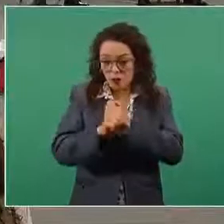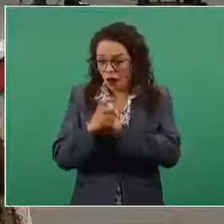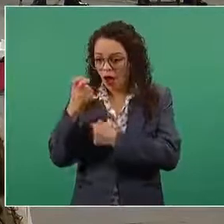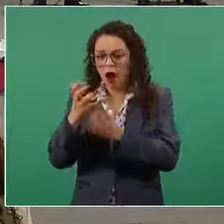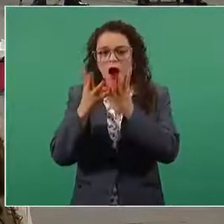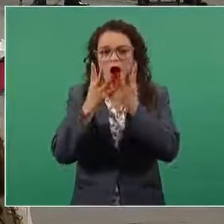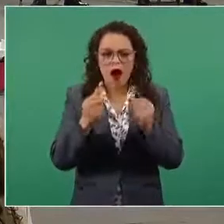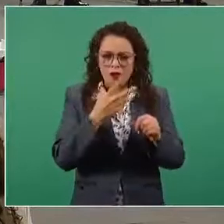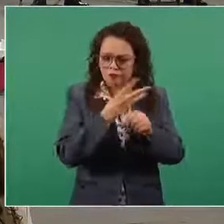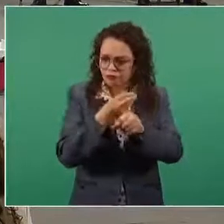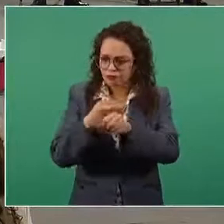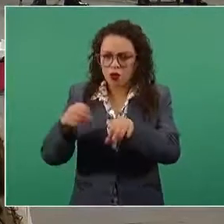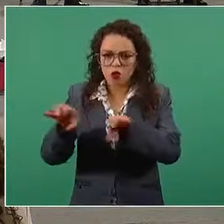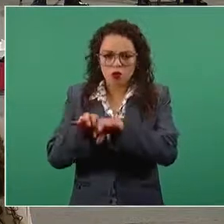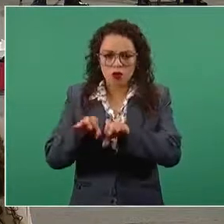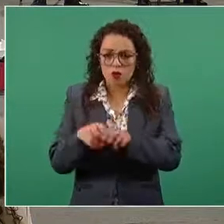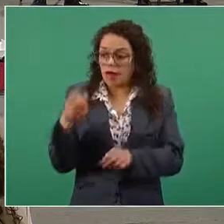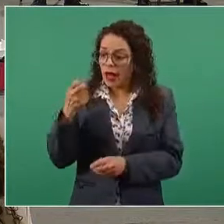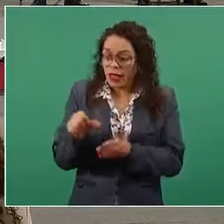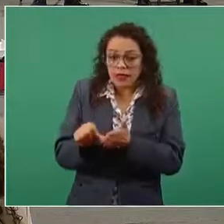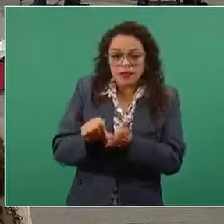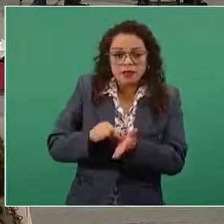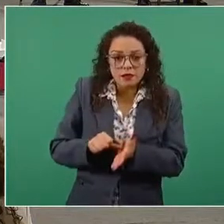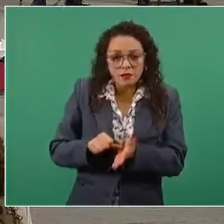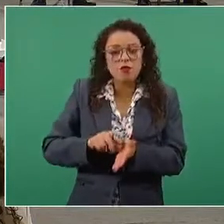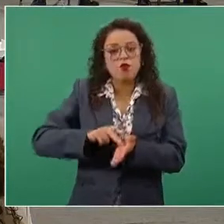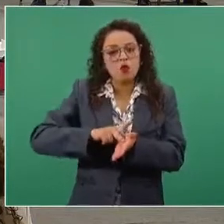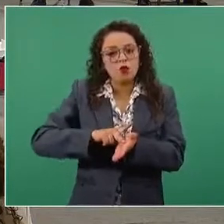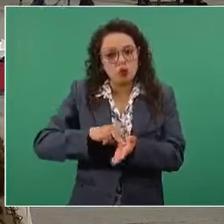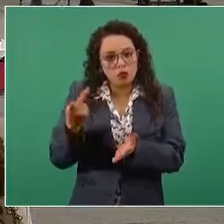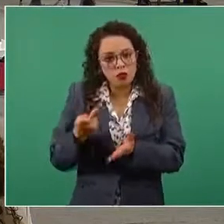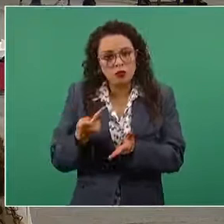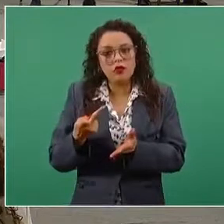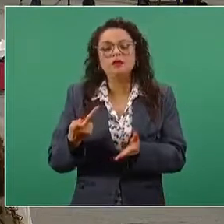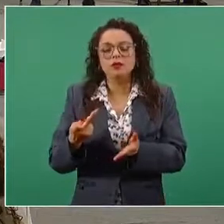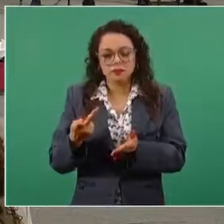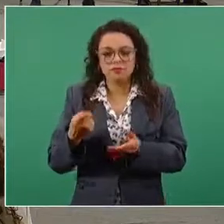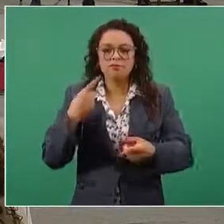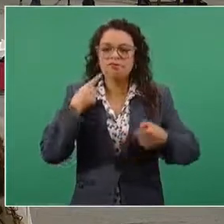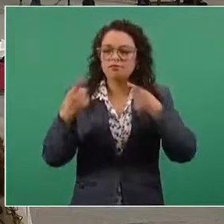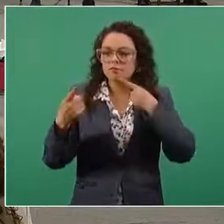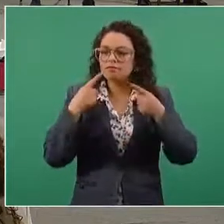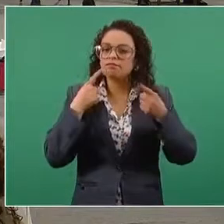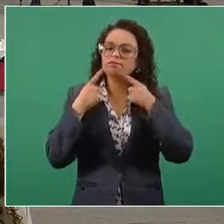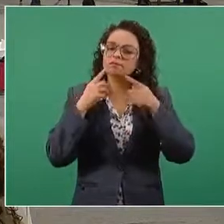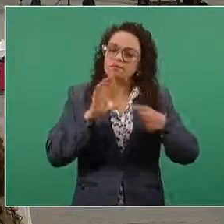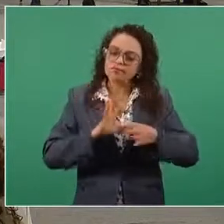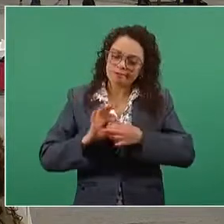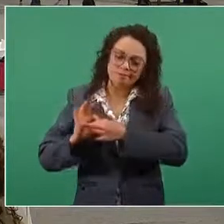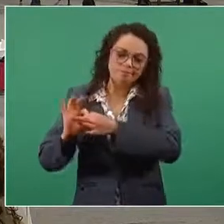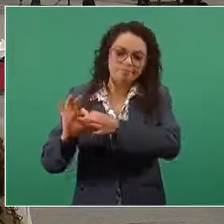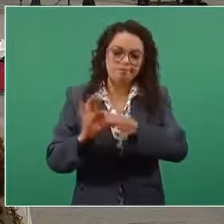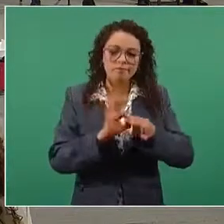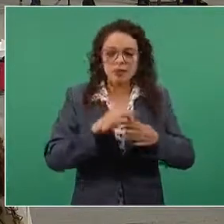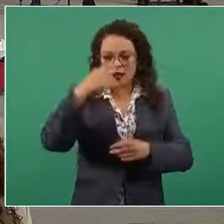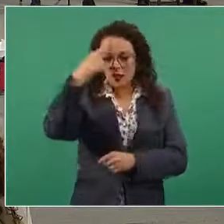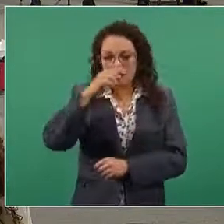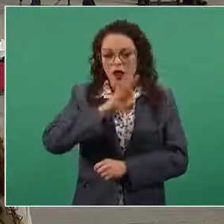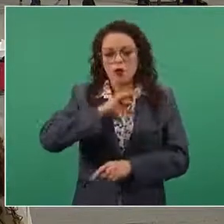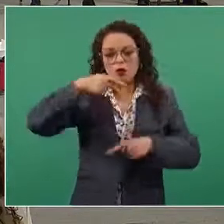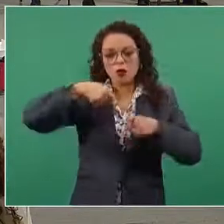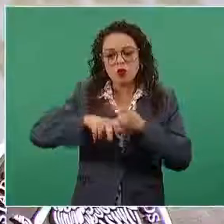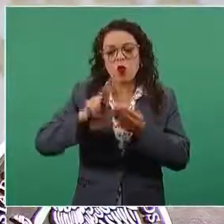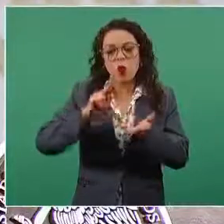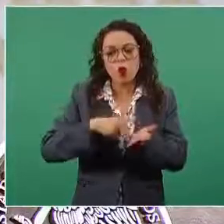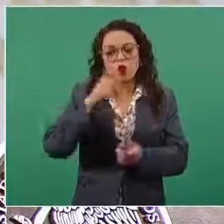mismo mes fueron retomadas las negociaciones con la intención de reanudar las operaciones de la mina, conciliar